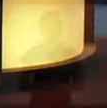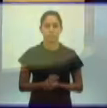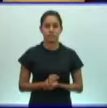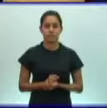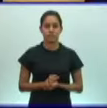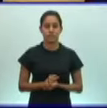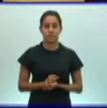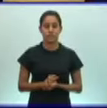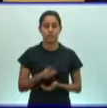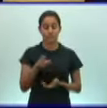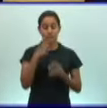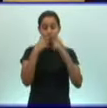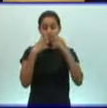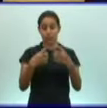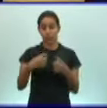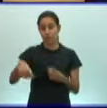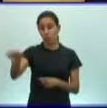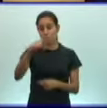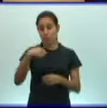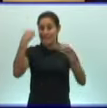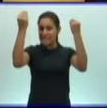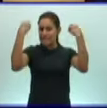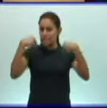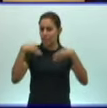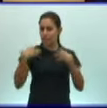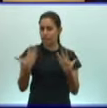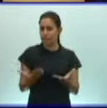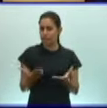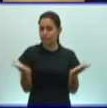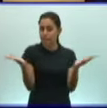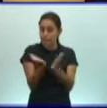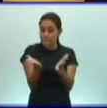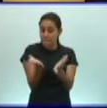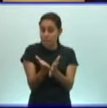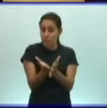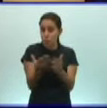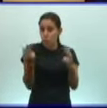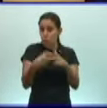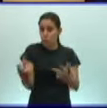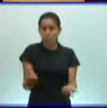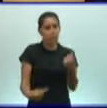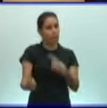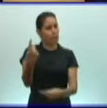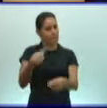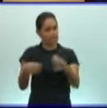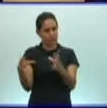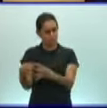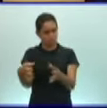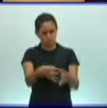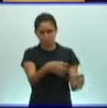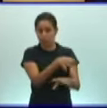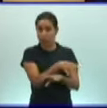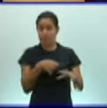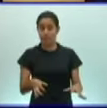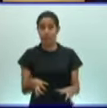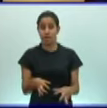Bien, es importante que tengan en cuenta que para el estudio de cualquier grupo animal hay que